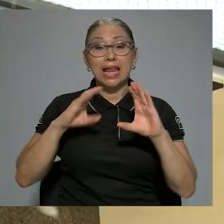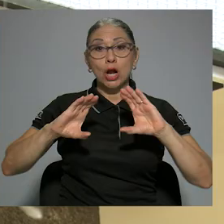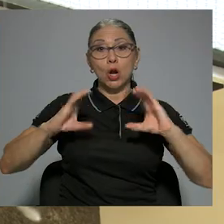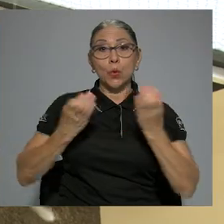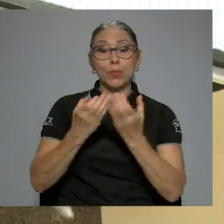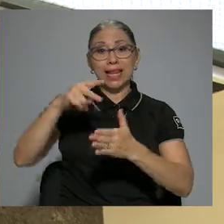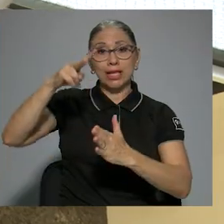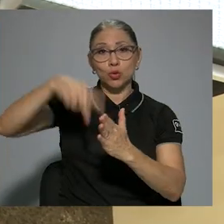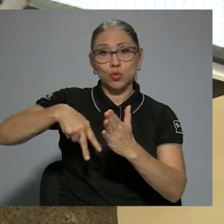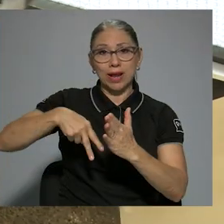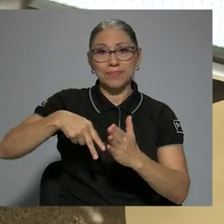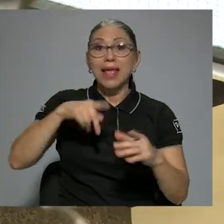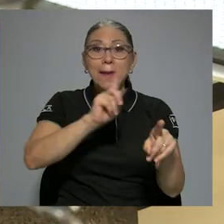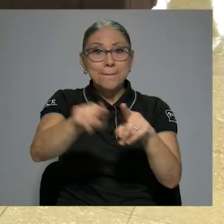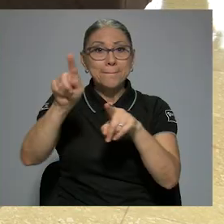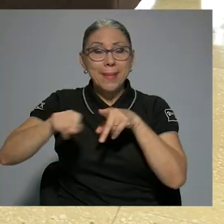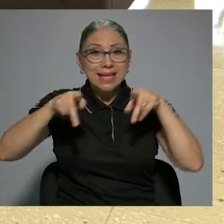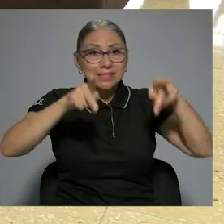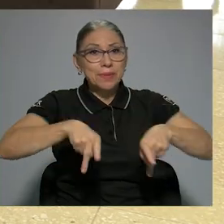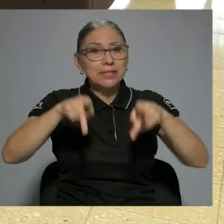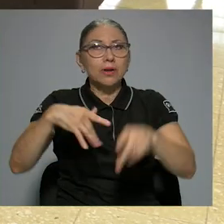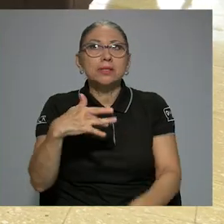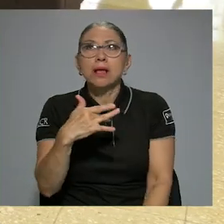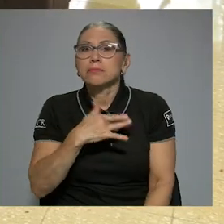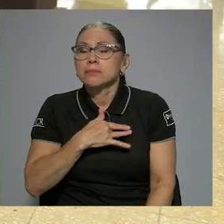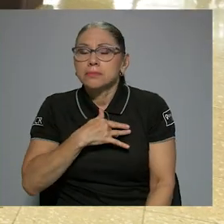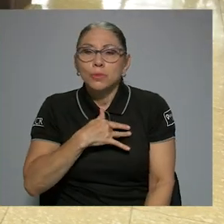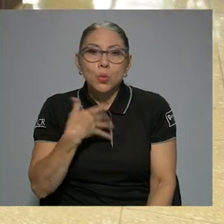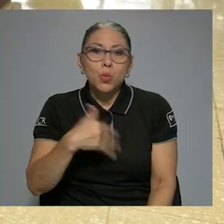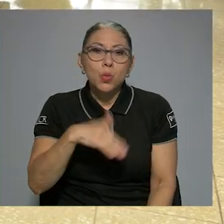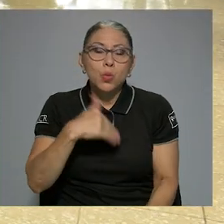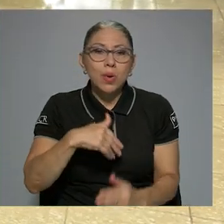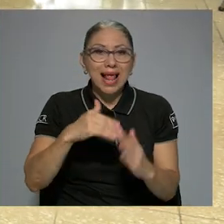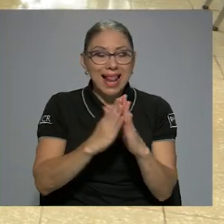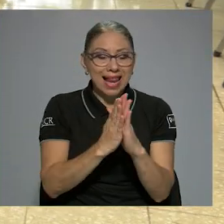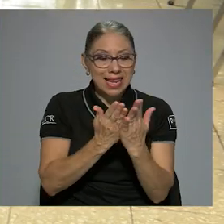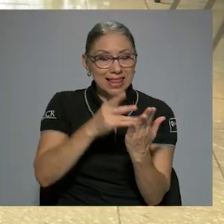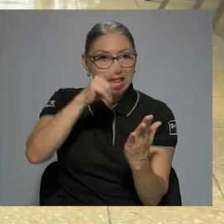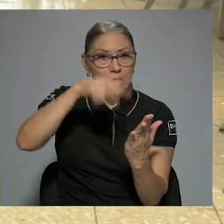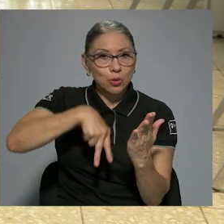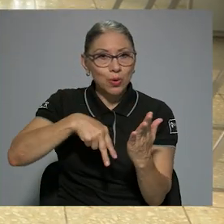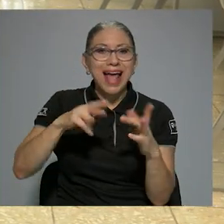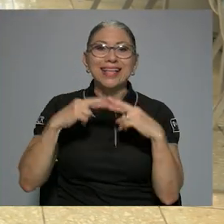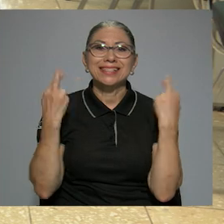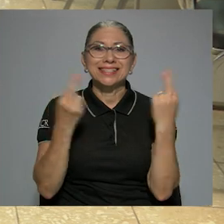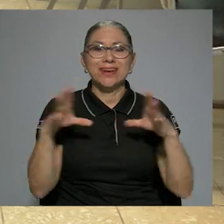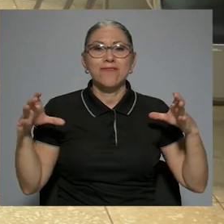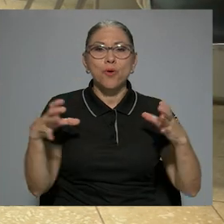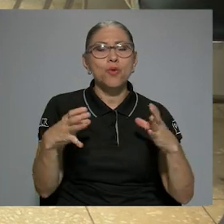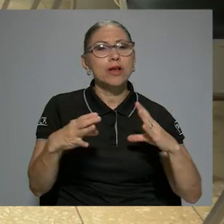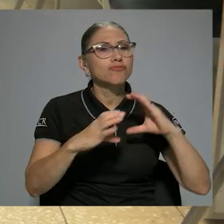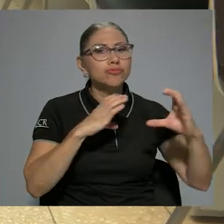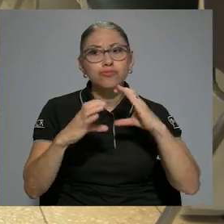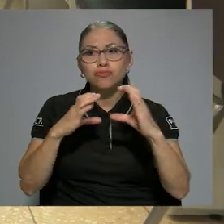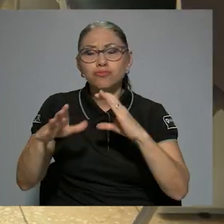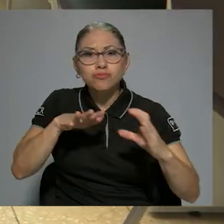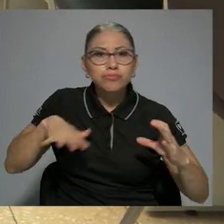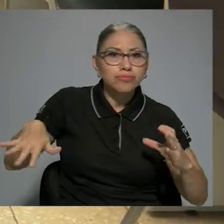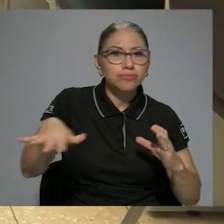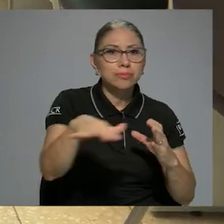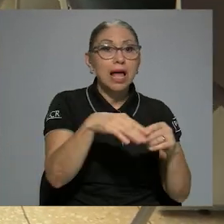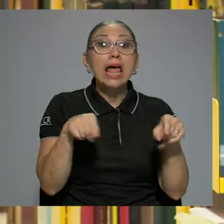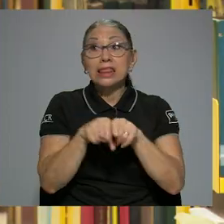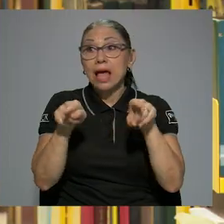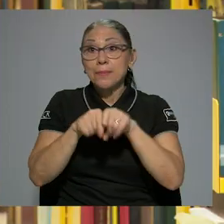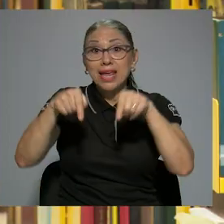Se cuenta también con el Club de Lectura, en el cual varias personas apasionadas de la literatura se reúnen para hablar al respecto.